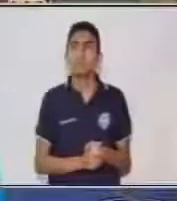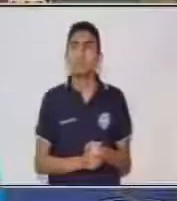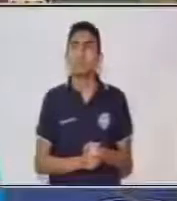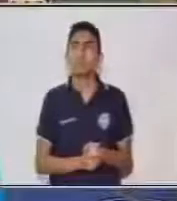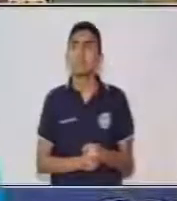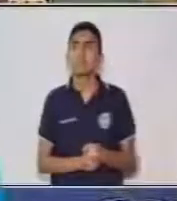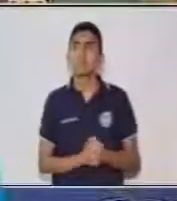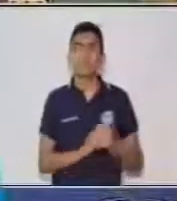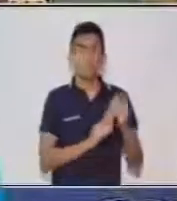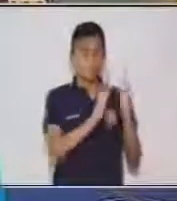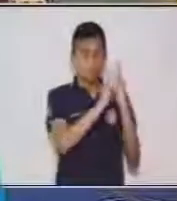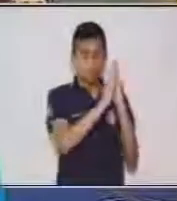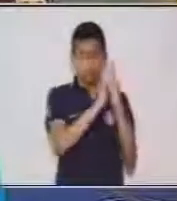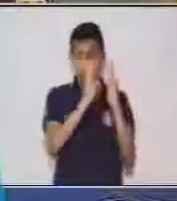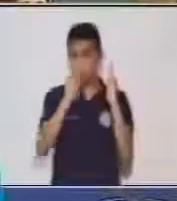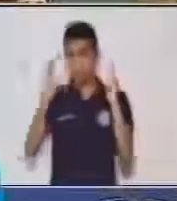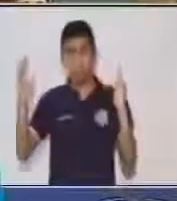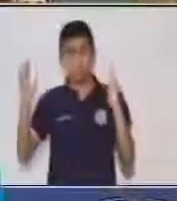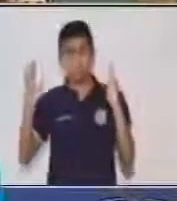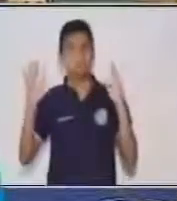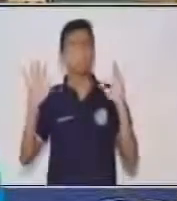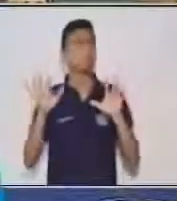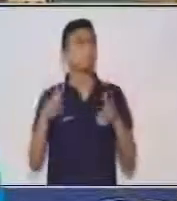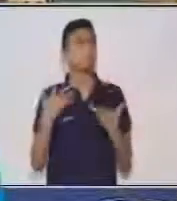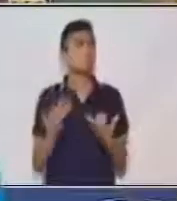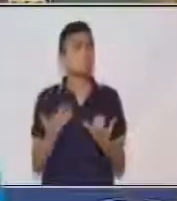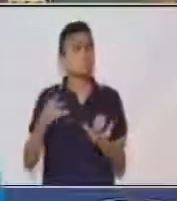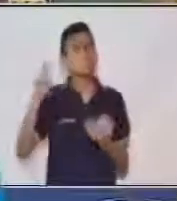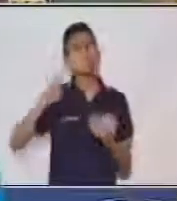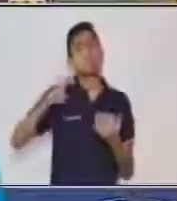acá que vamos a realizar.